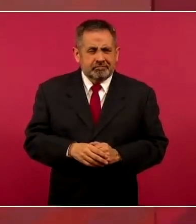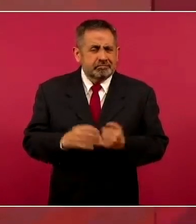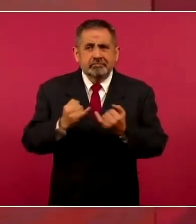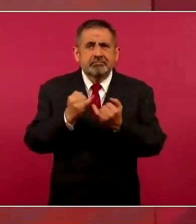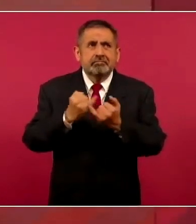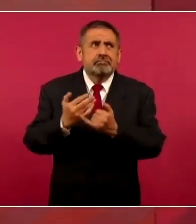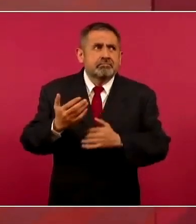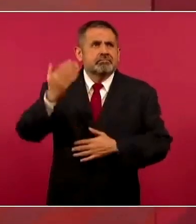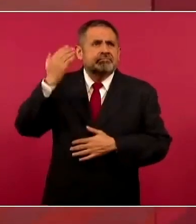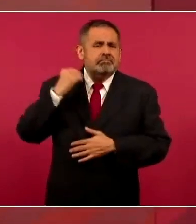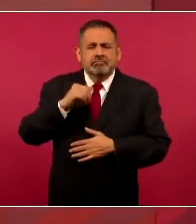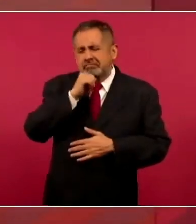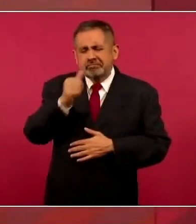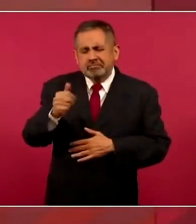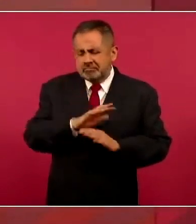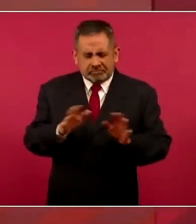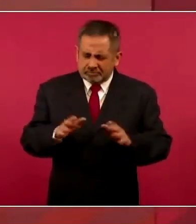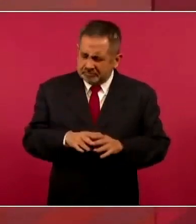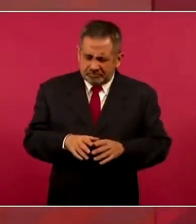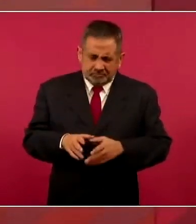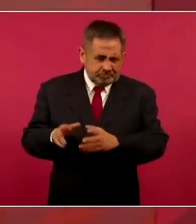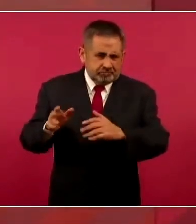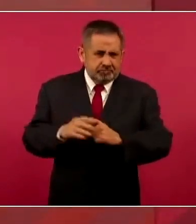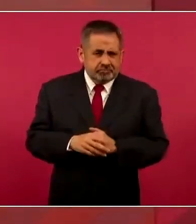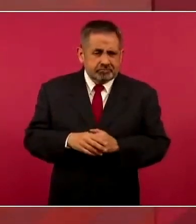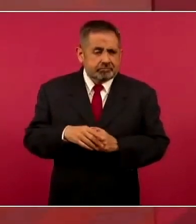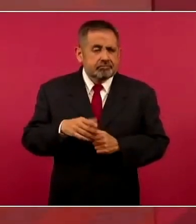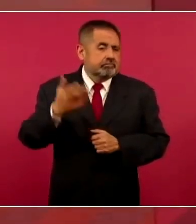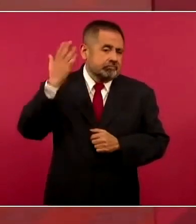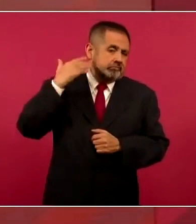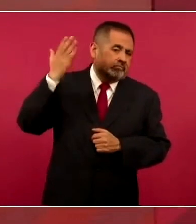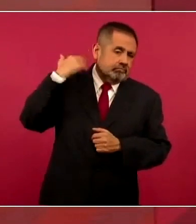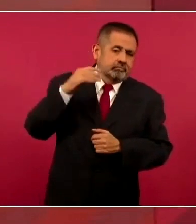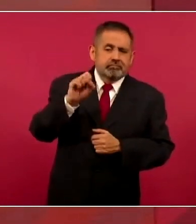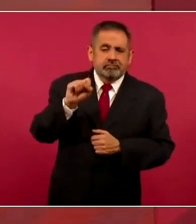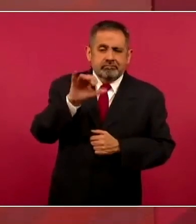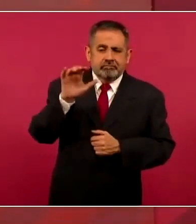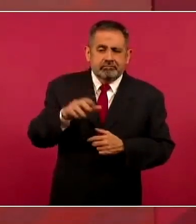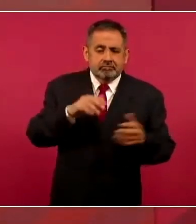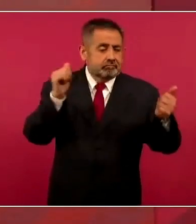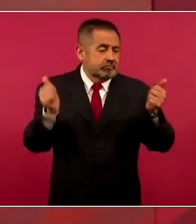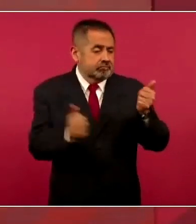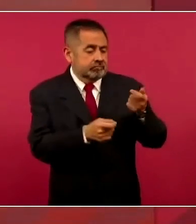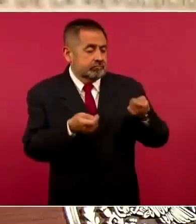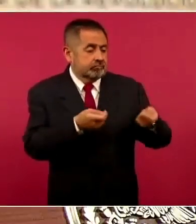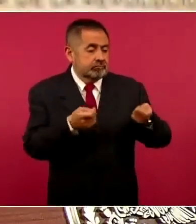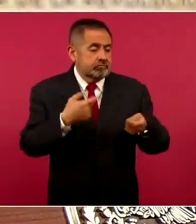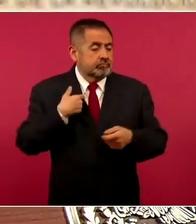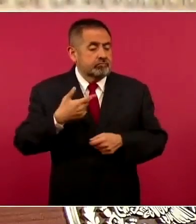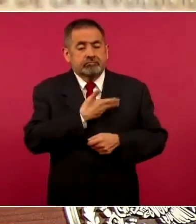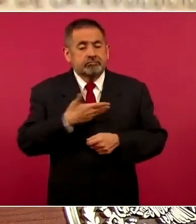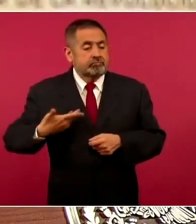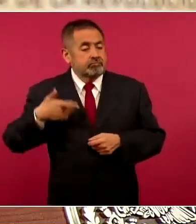antes, empleados, subordinados al presidente.